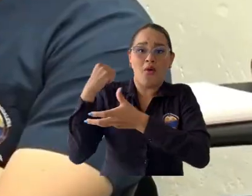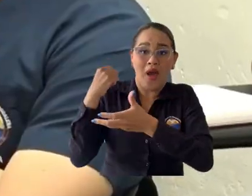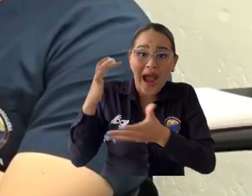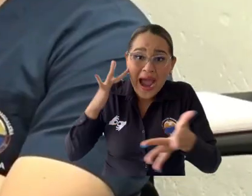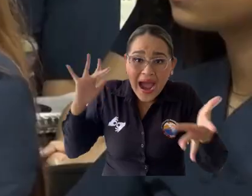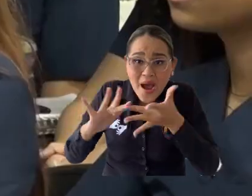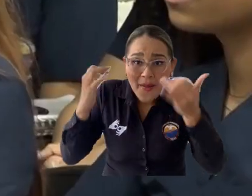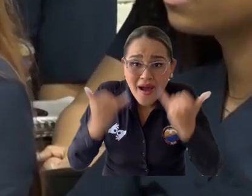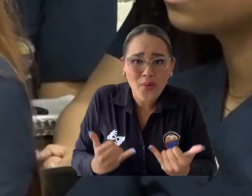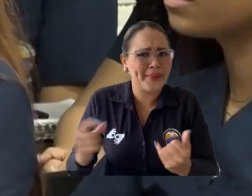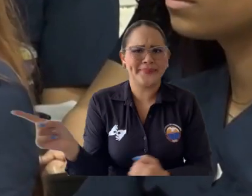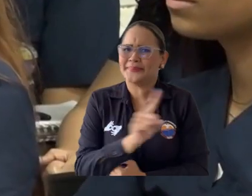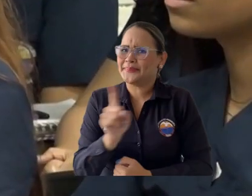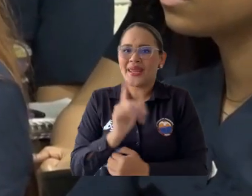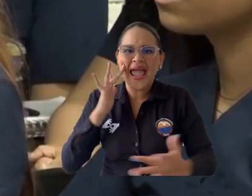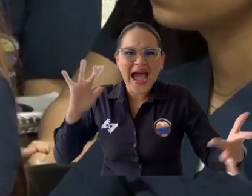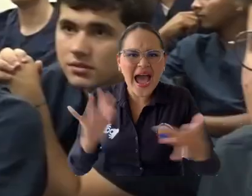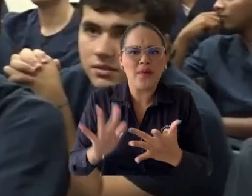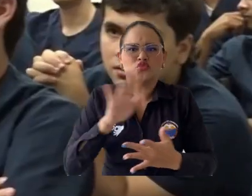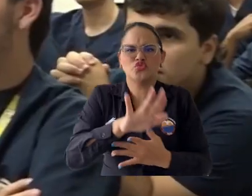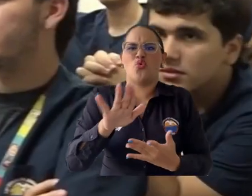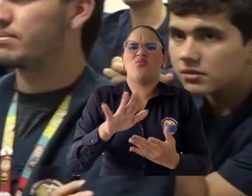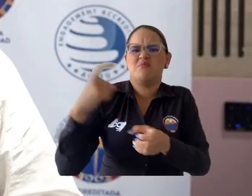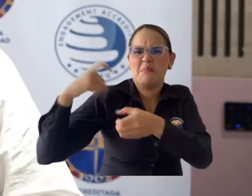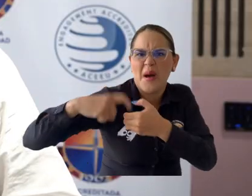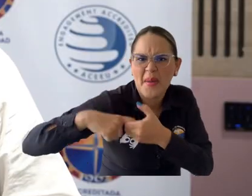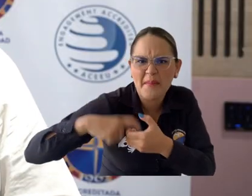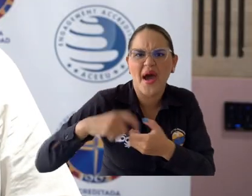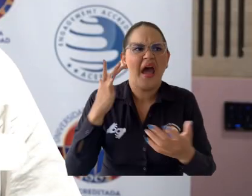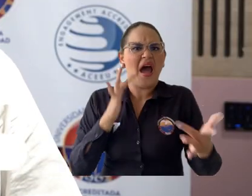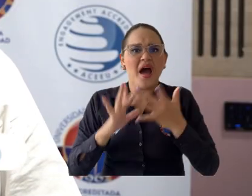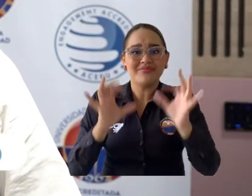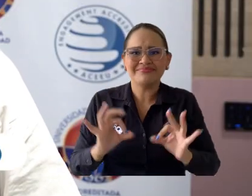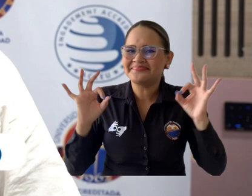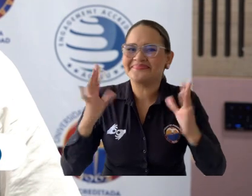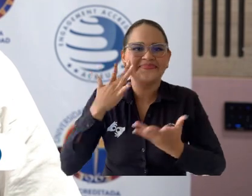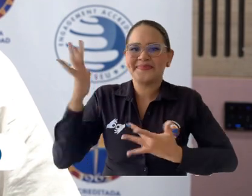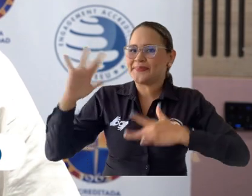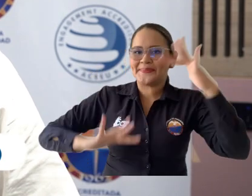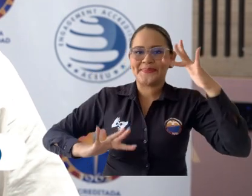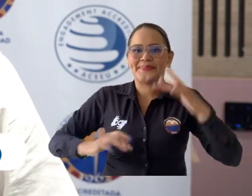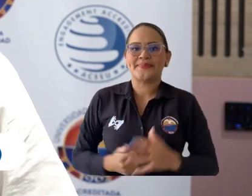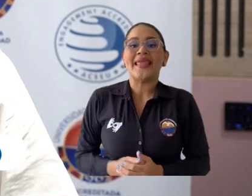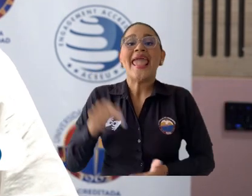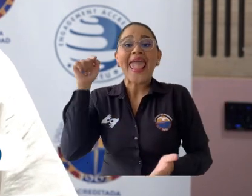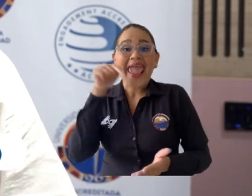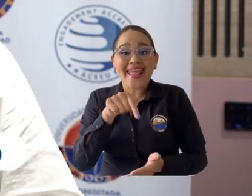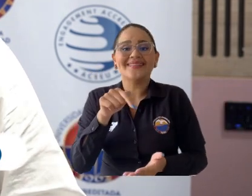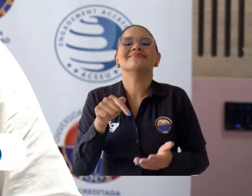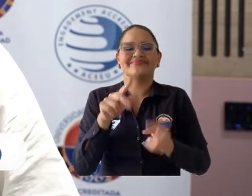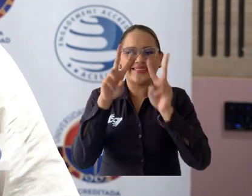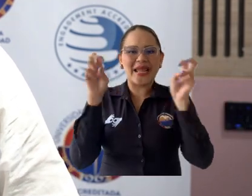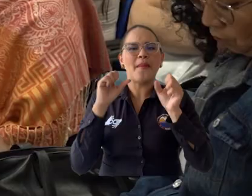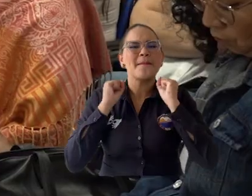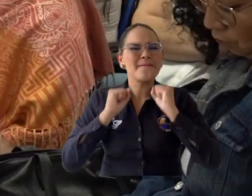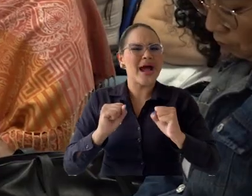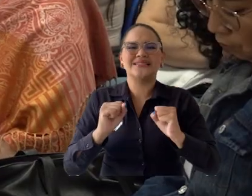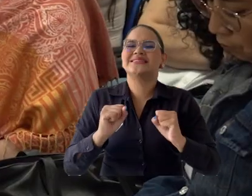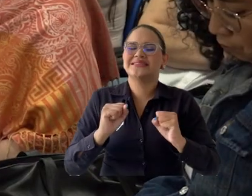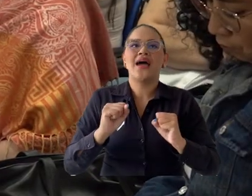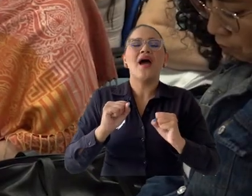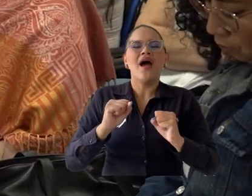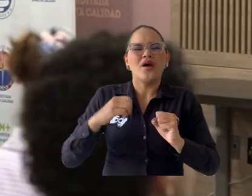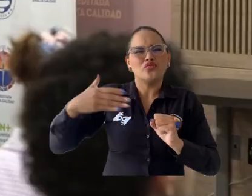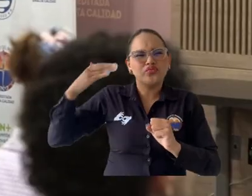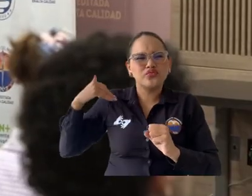crecimientos de cobertura y a los mejoramientos en la calidad. Ha sido uno de los temas que más consenso y más trabajo ha tenido. Desde el